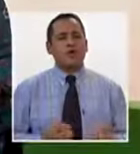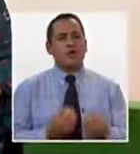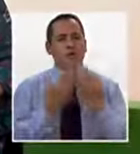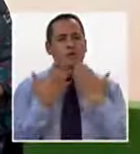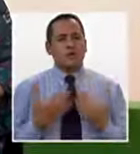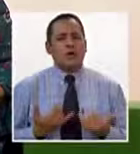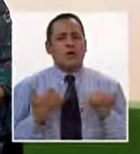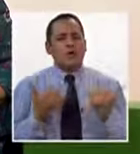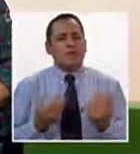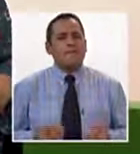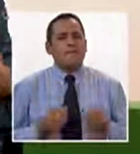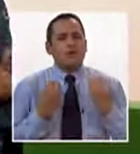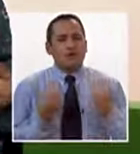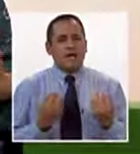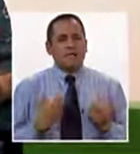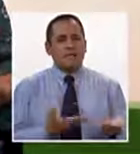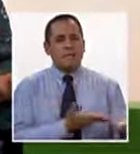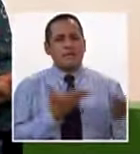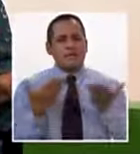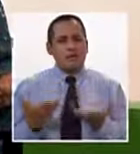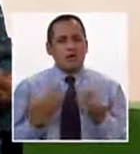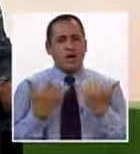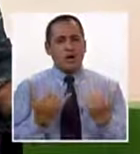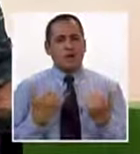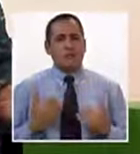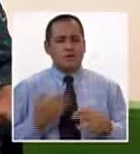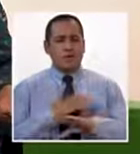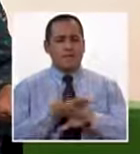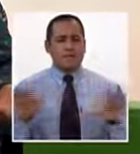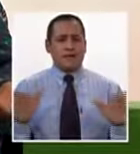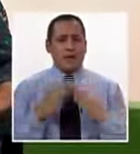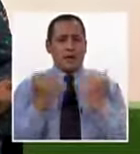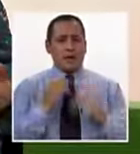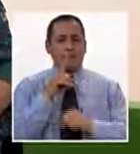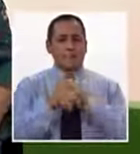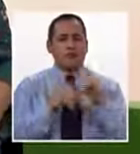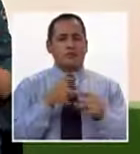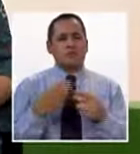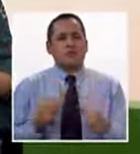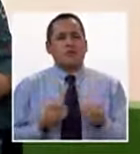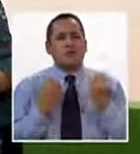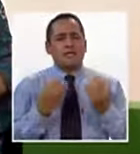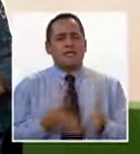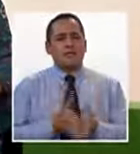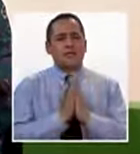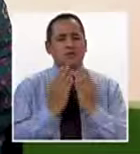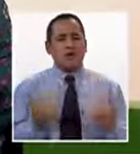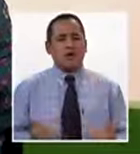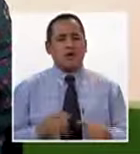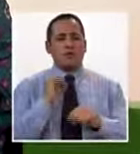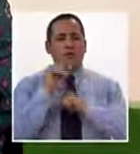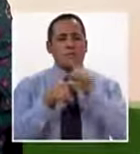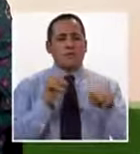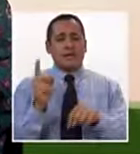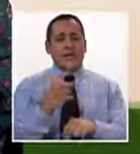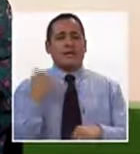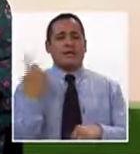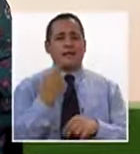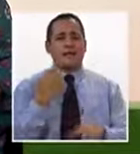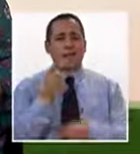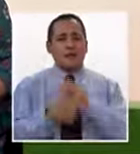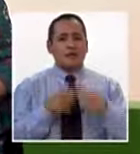Cuéntanos un poco acerca de por qué se convocó, porque ya terminó prácticamente esta encuesta, pero por qué se convocó a una encuesta nacional